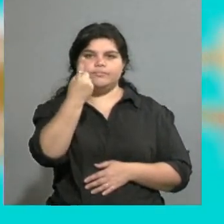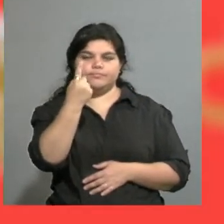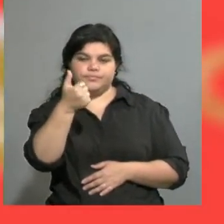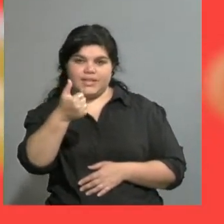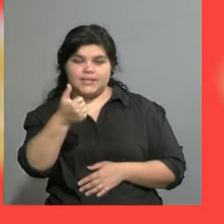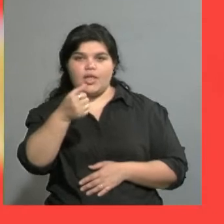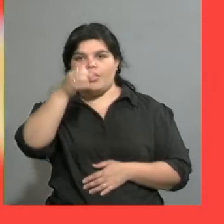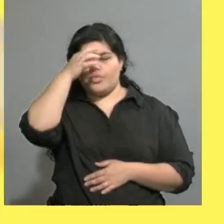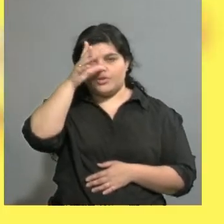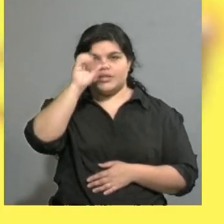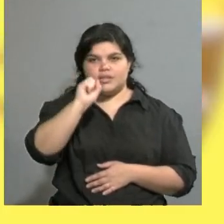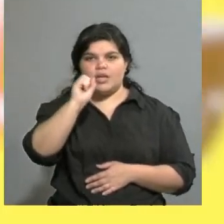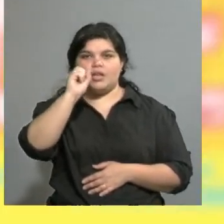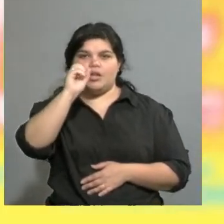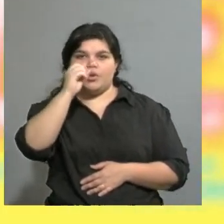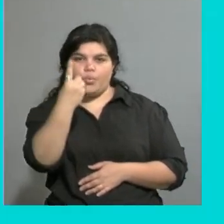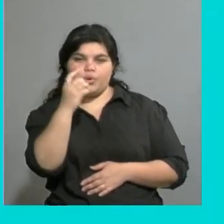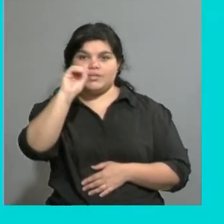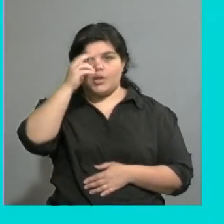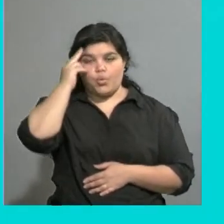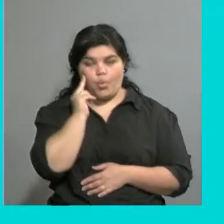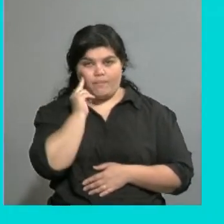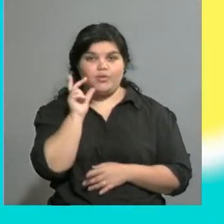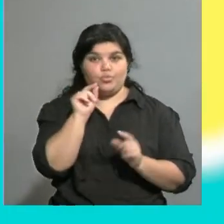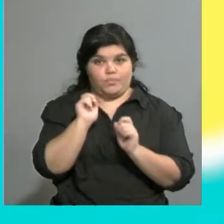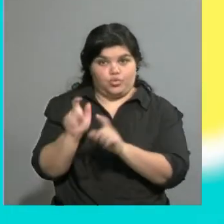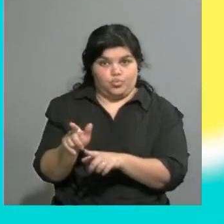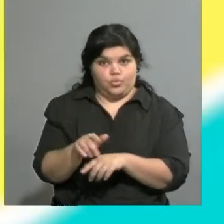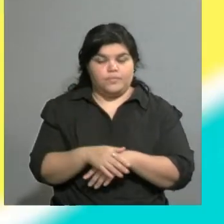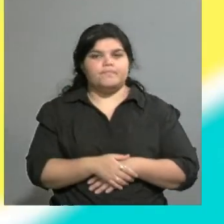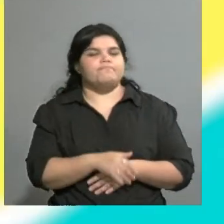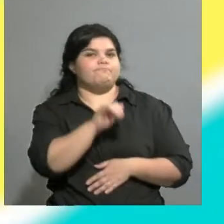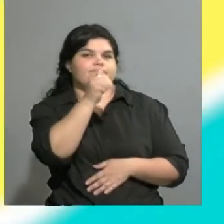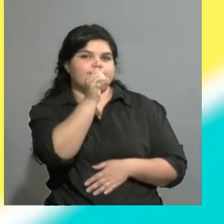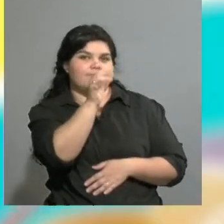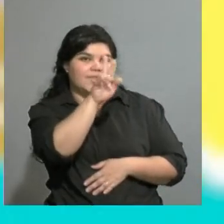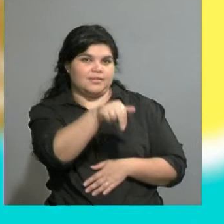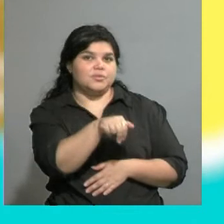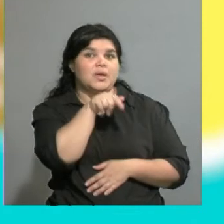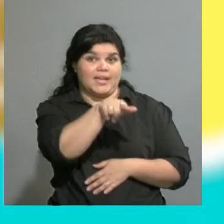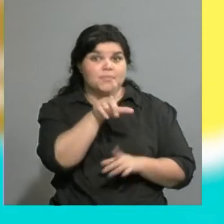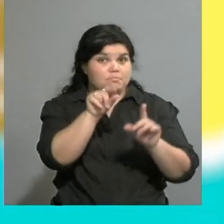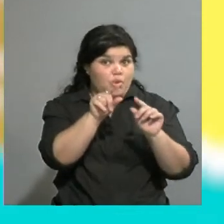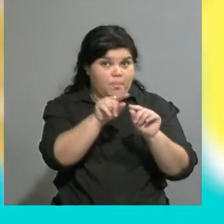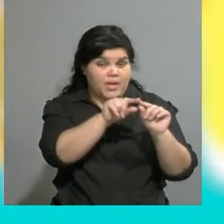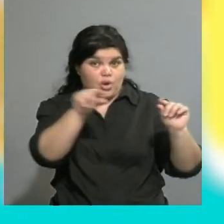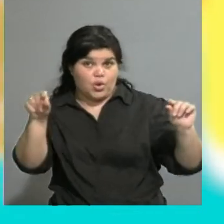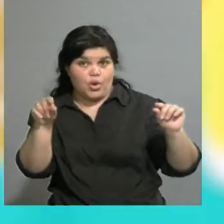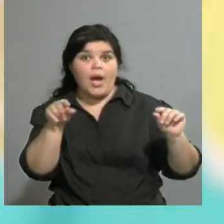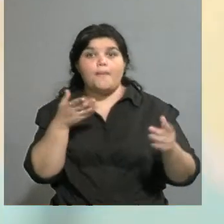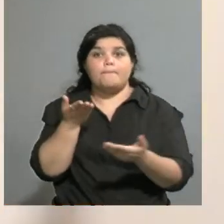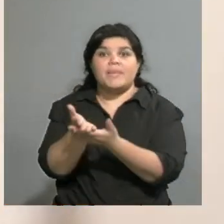-1209, ese es el número. Exacto, a ese número para hacer las